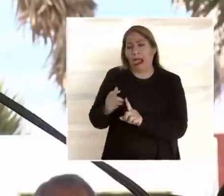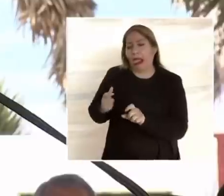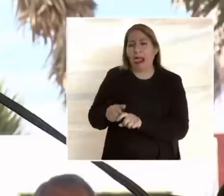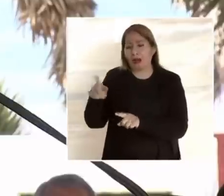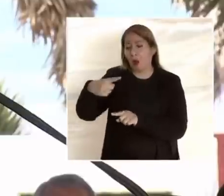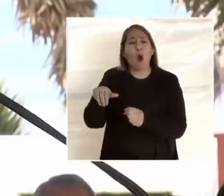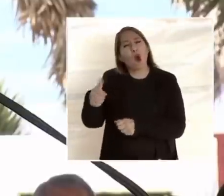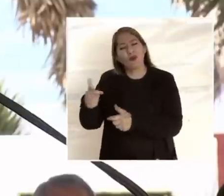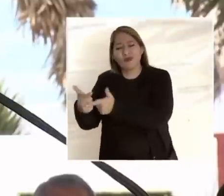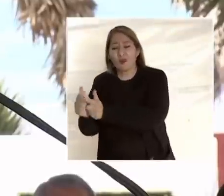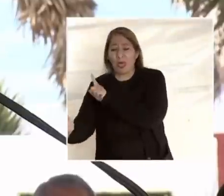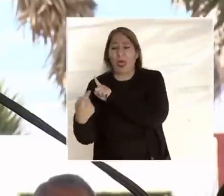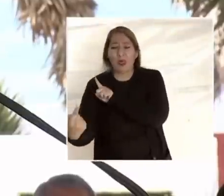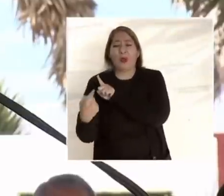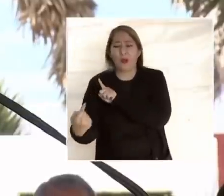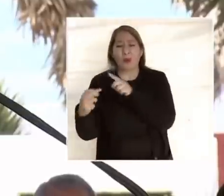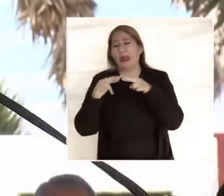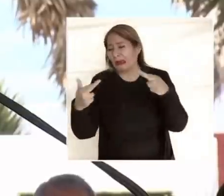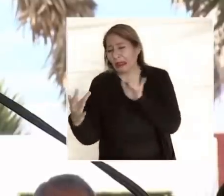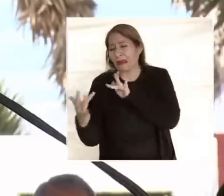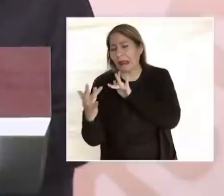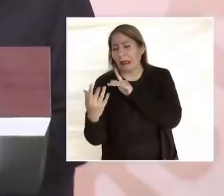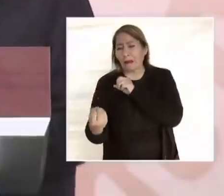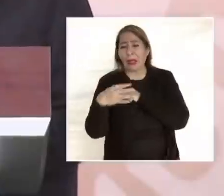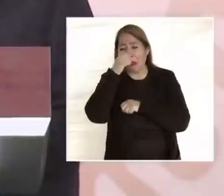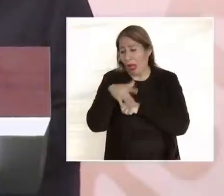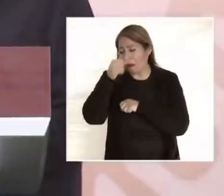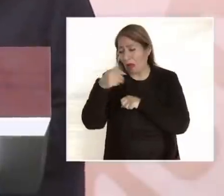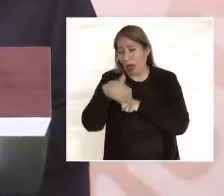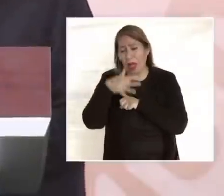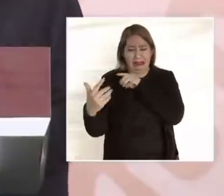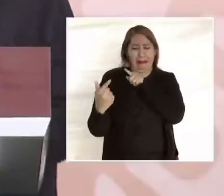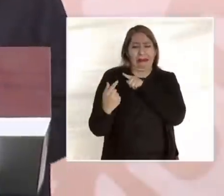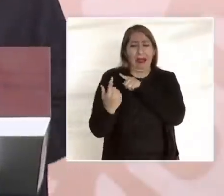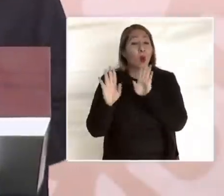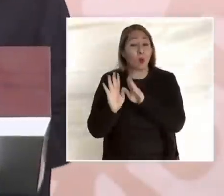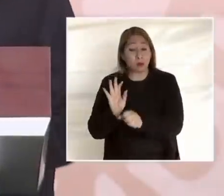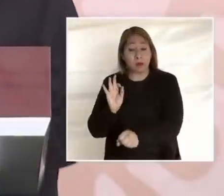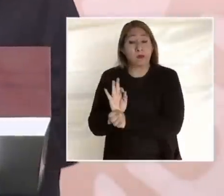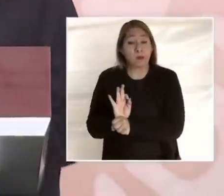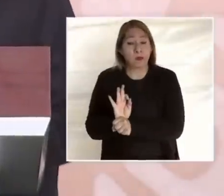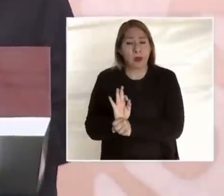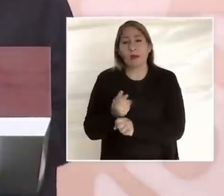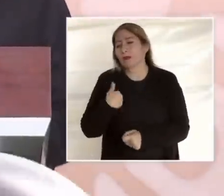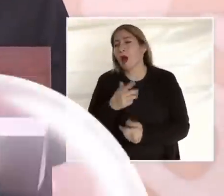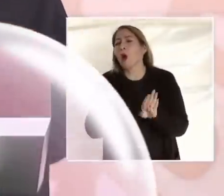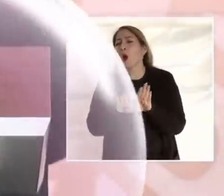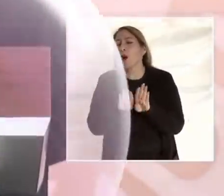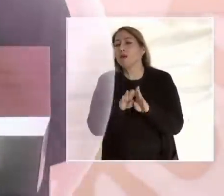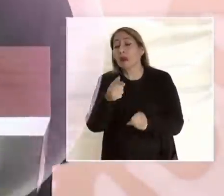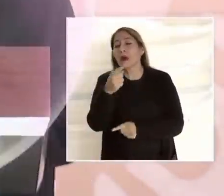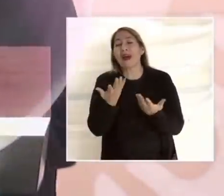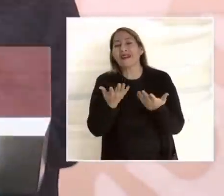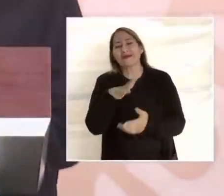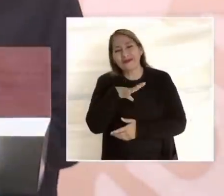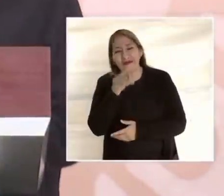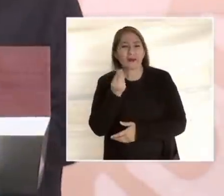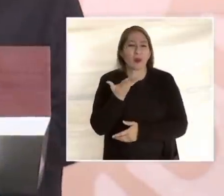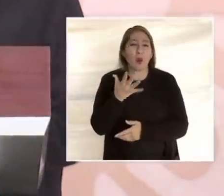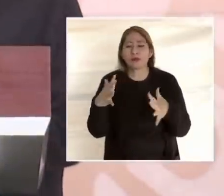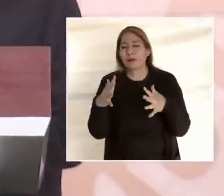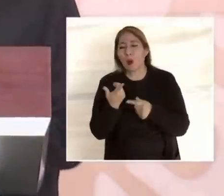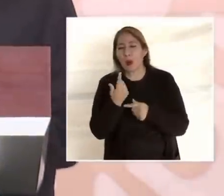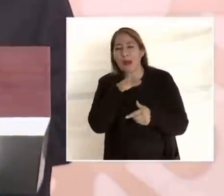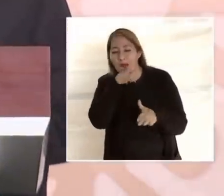informativos convencionales y las redes sociales. Ni habríamos podido hacer frente a una guerra sucia tan intensa y estridente